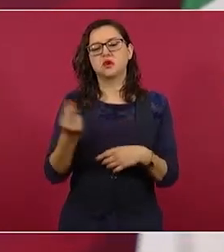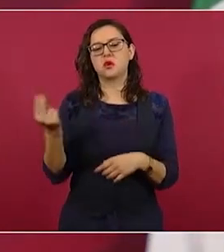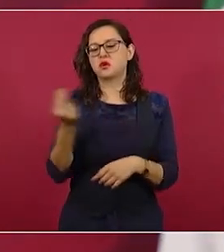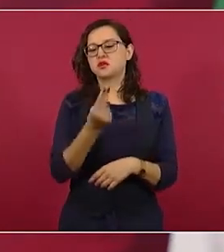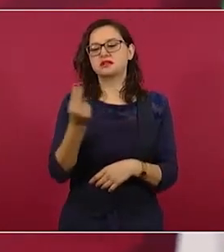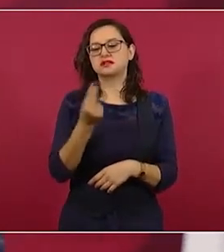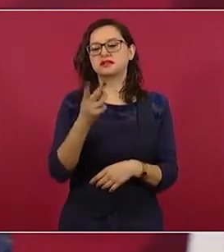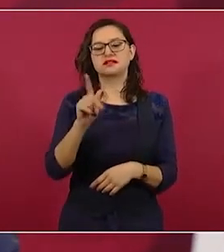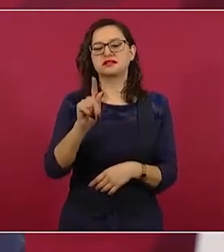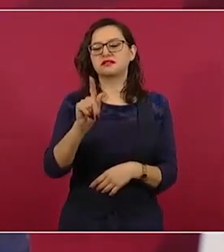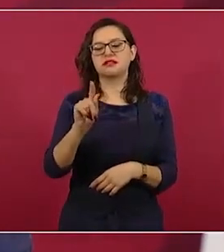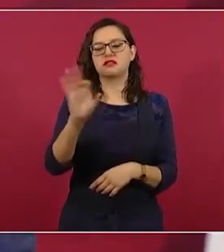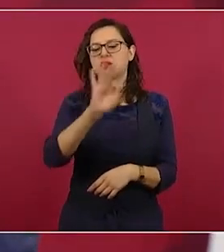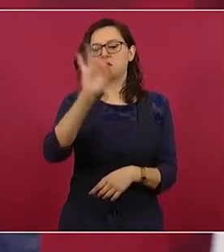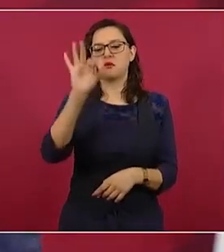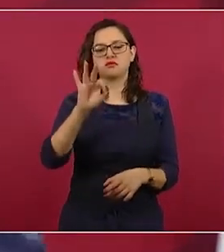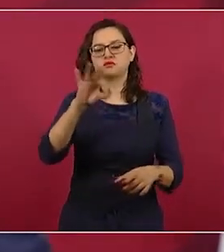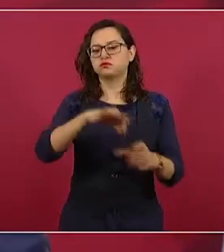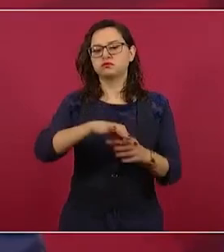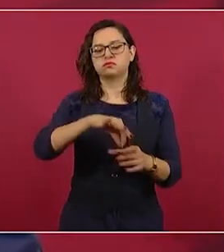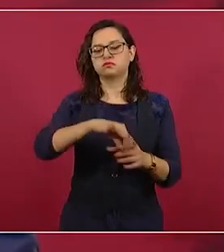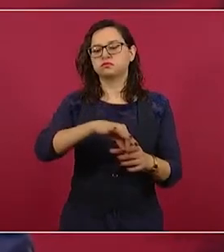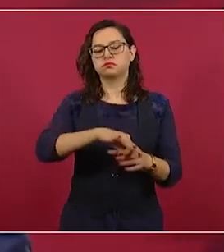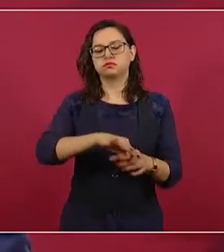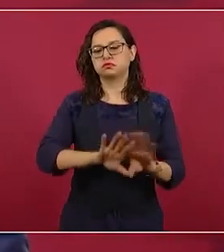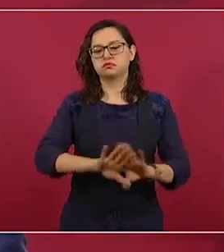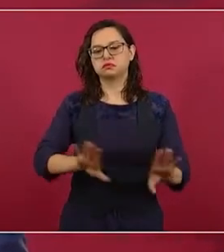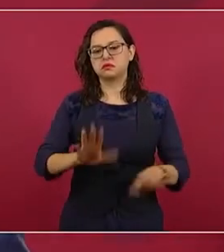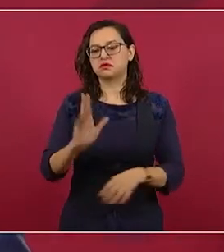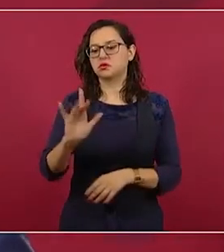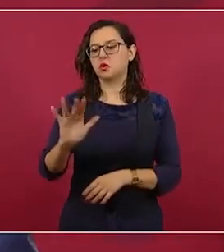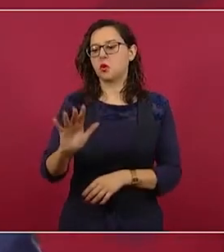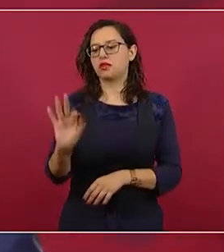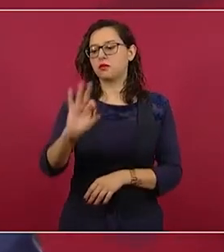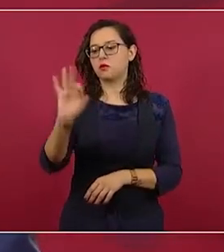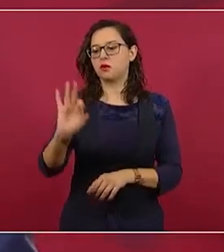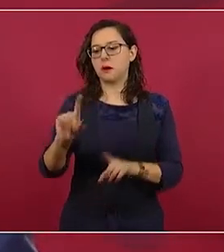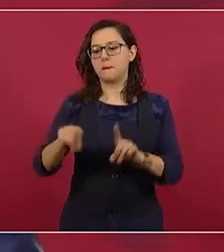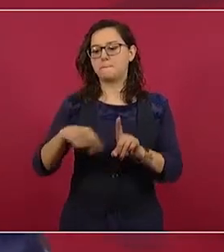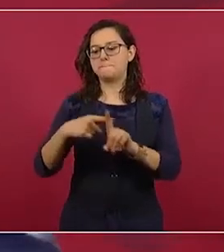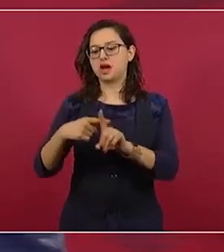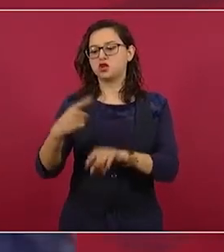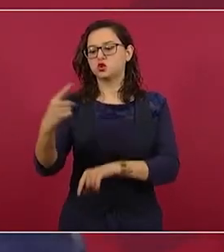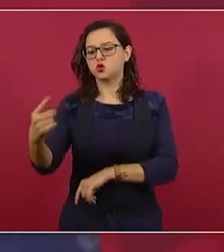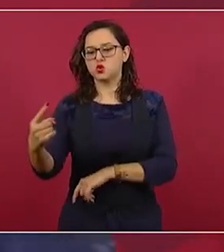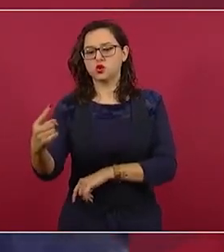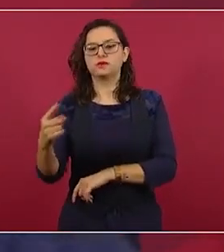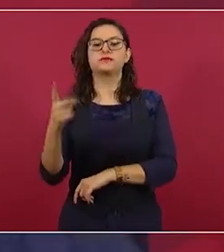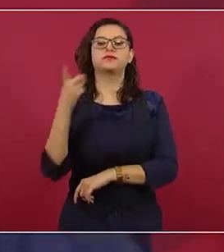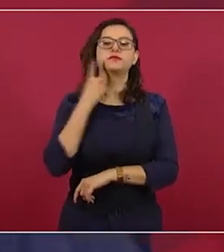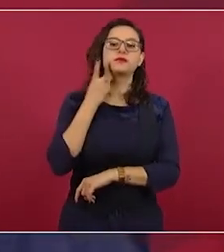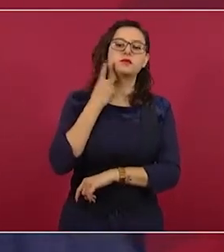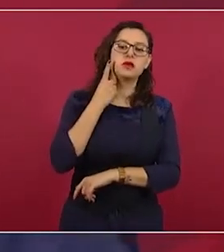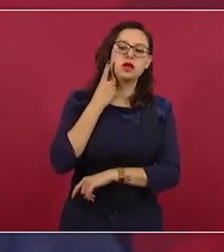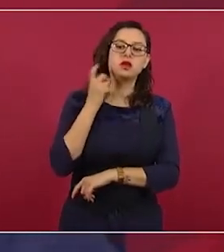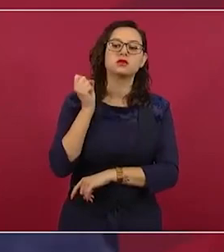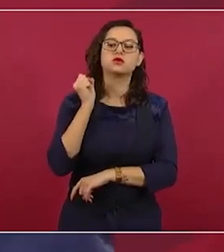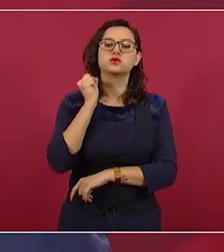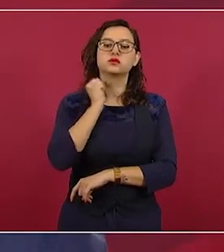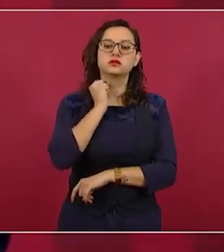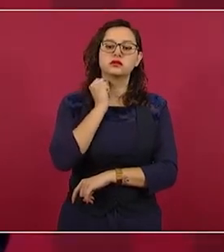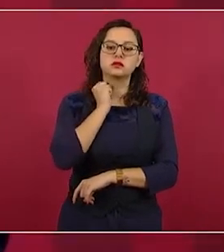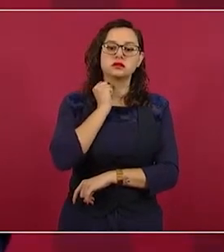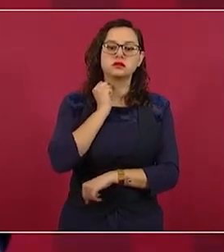es mayoría simple, y hago un llamado también respetuoso a los senadores, porque